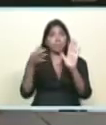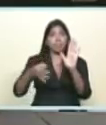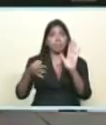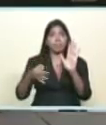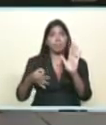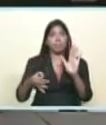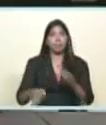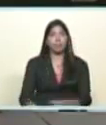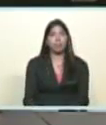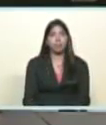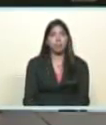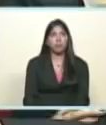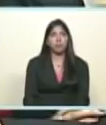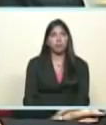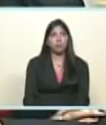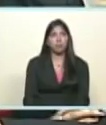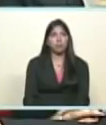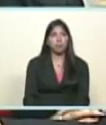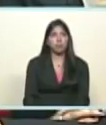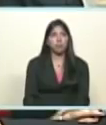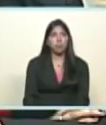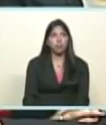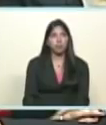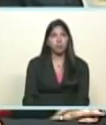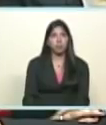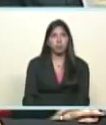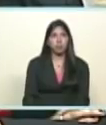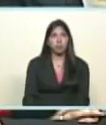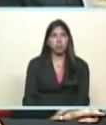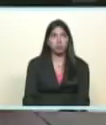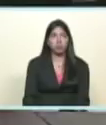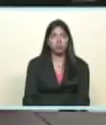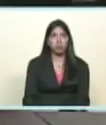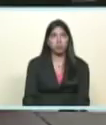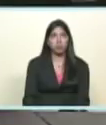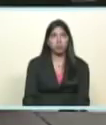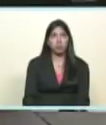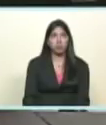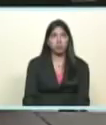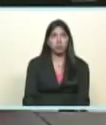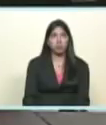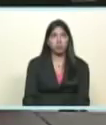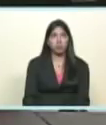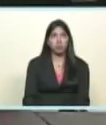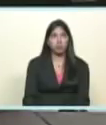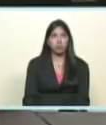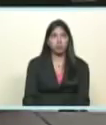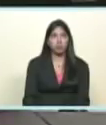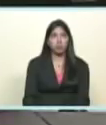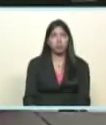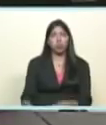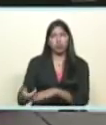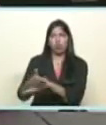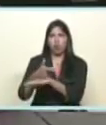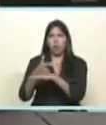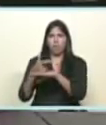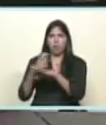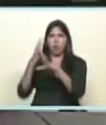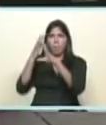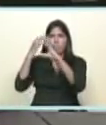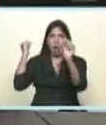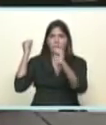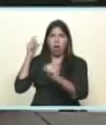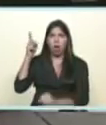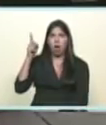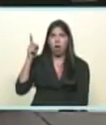las pruebas aparecerán de la manera vulgar como el gobierno de los estados unidos la embajada de estados unidos